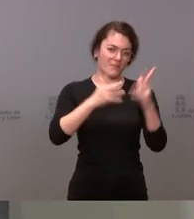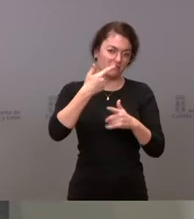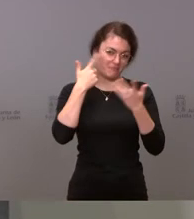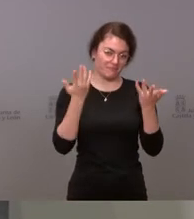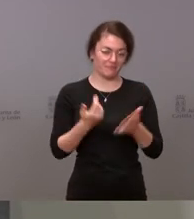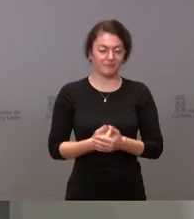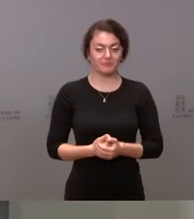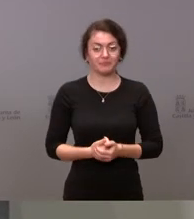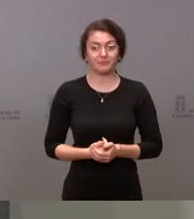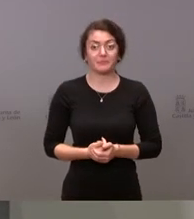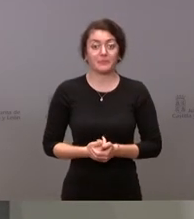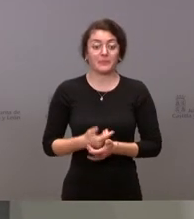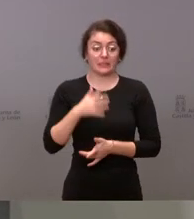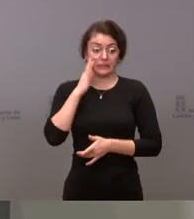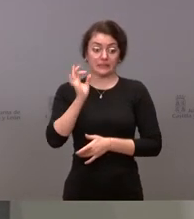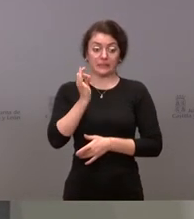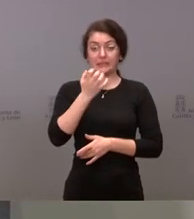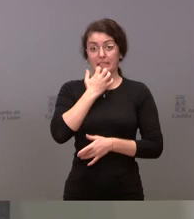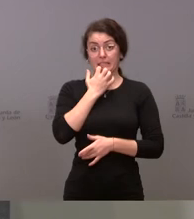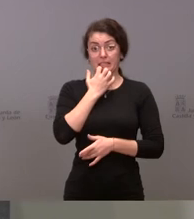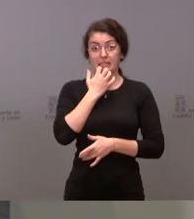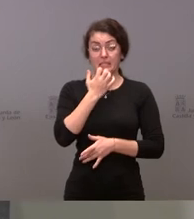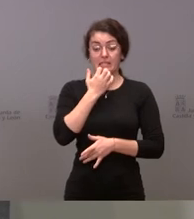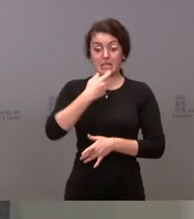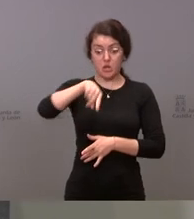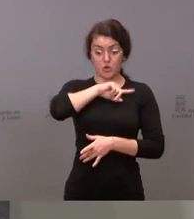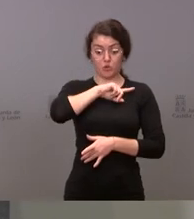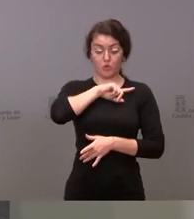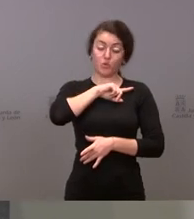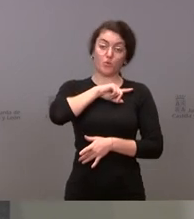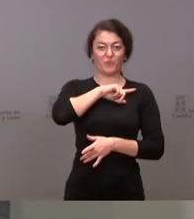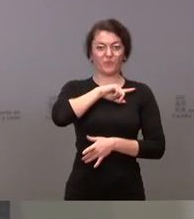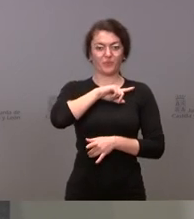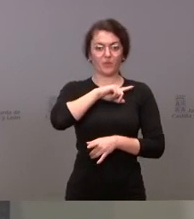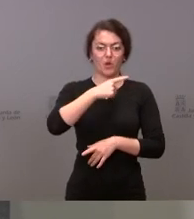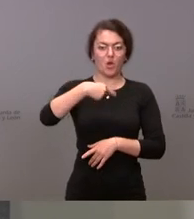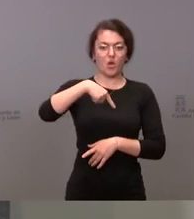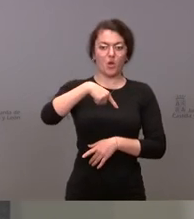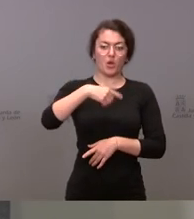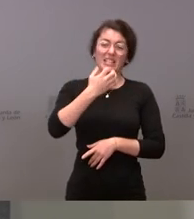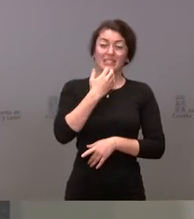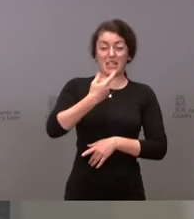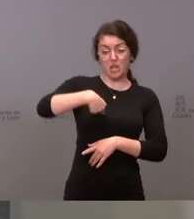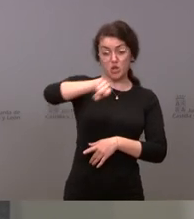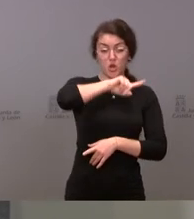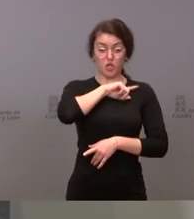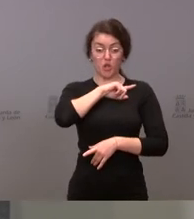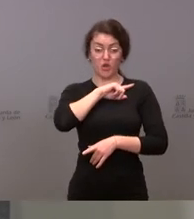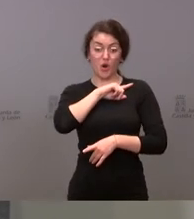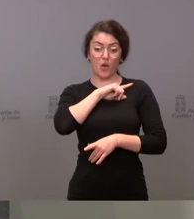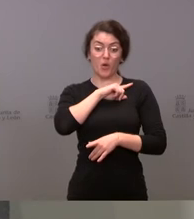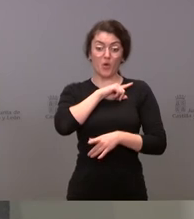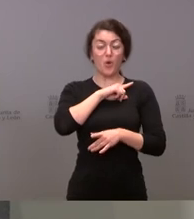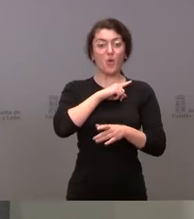sería así si nosotros no desplegásemos nuestra actividad en todas las provincias